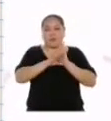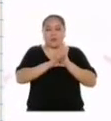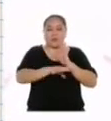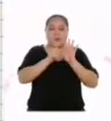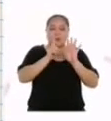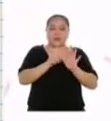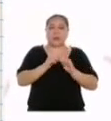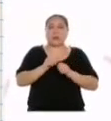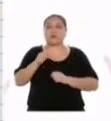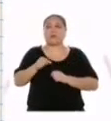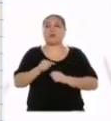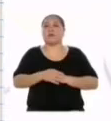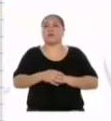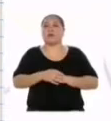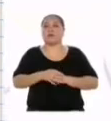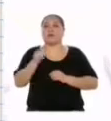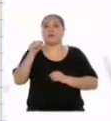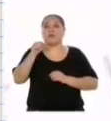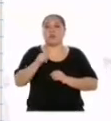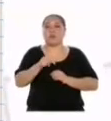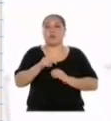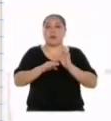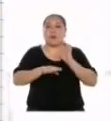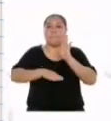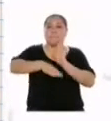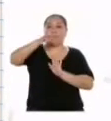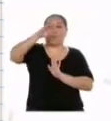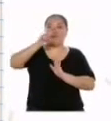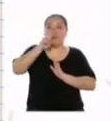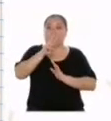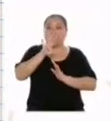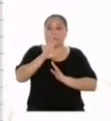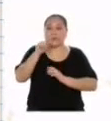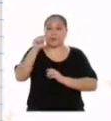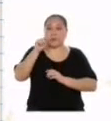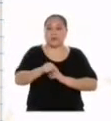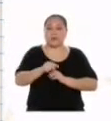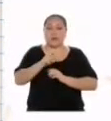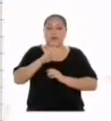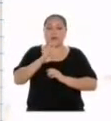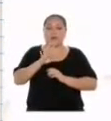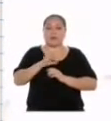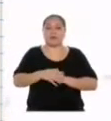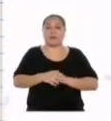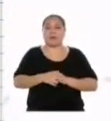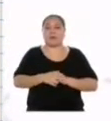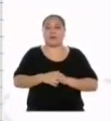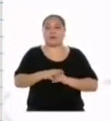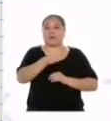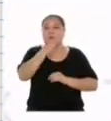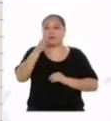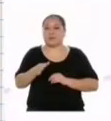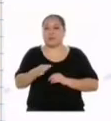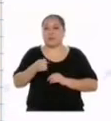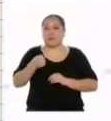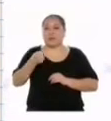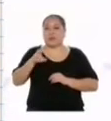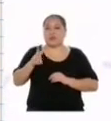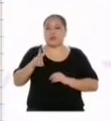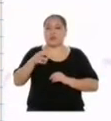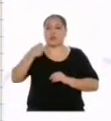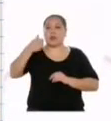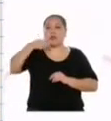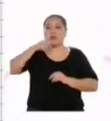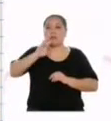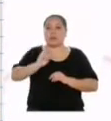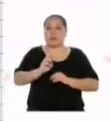al día. Y su altura es 25, porque la frecuencia absoluta de ese dato es 25. Las siguientes barras miden 12 y 6